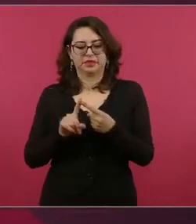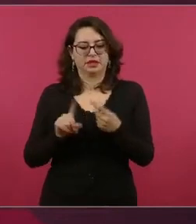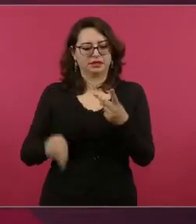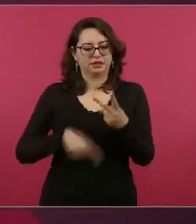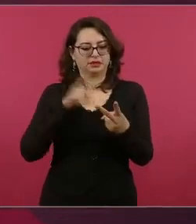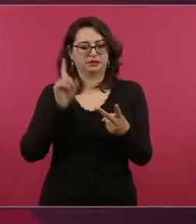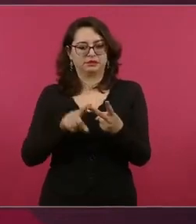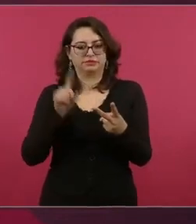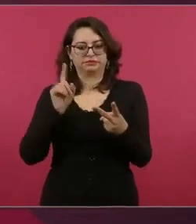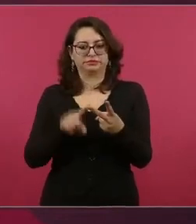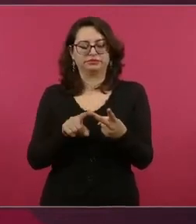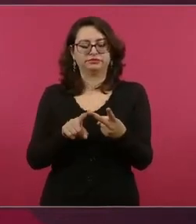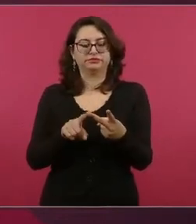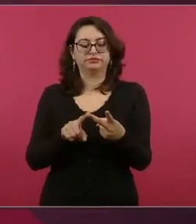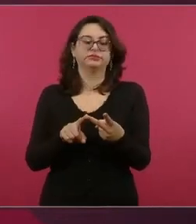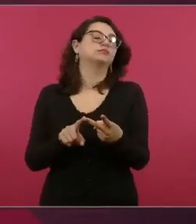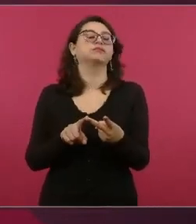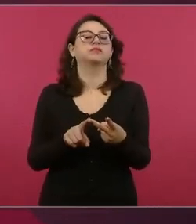personal, ¿no?